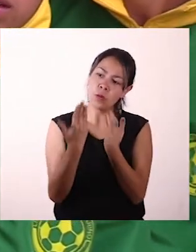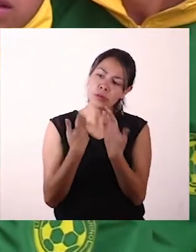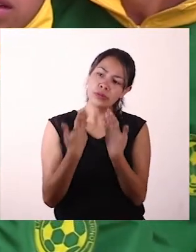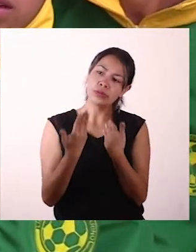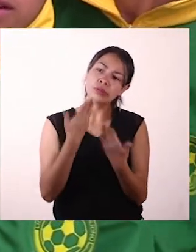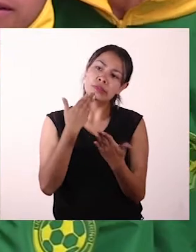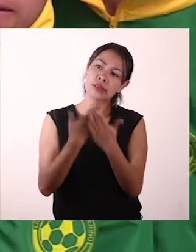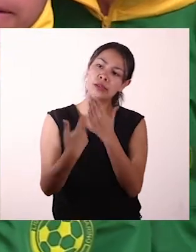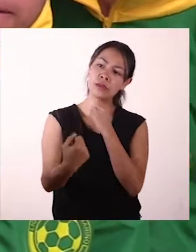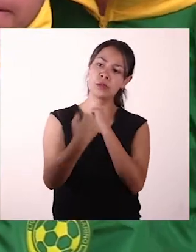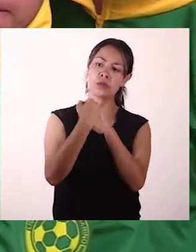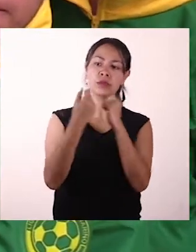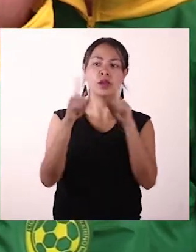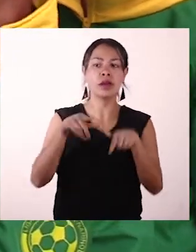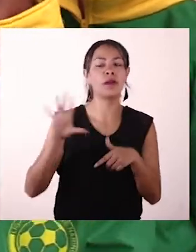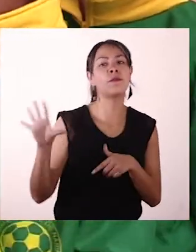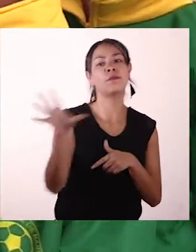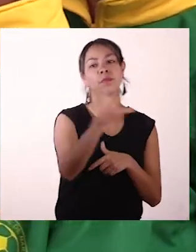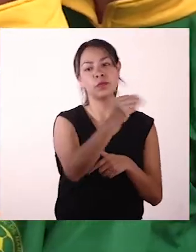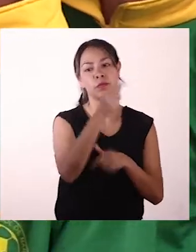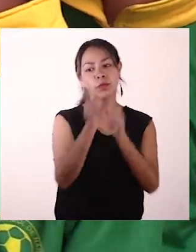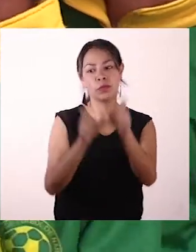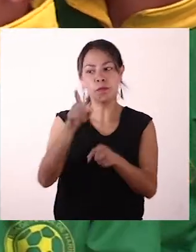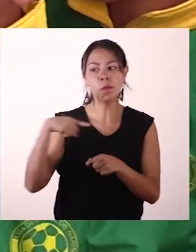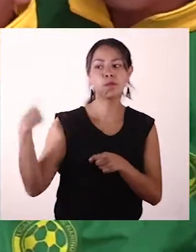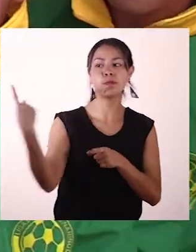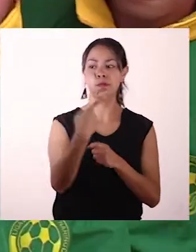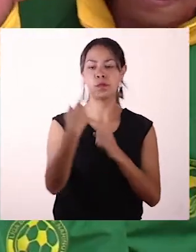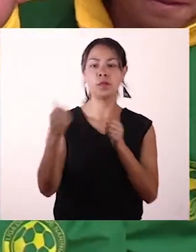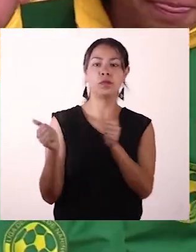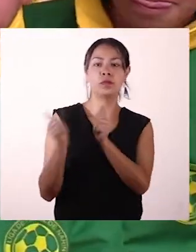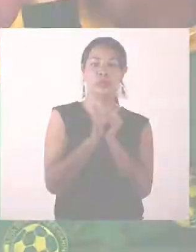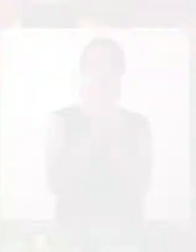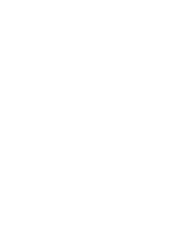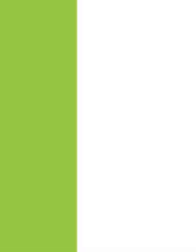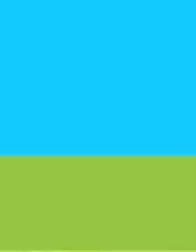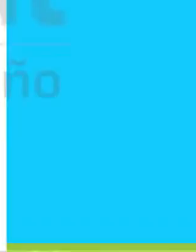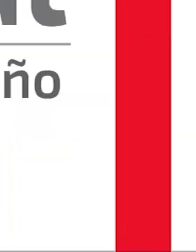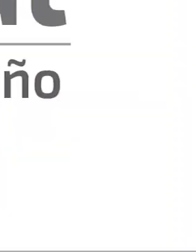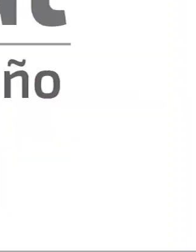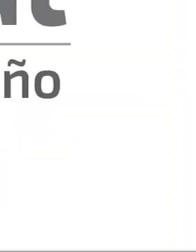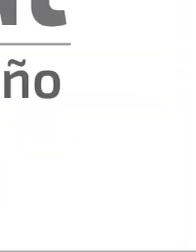y a todas las personas que han estado a nuestro alrededor acompañándonos.